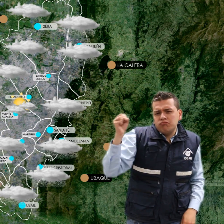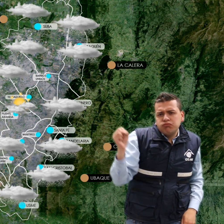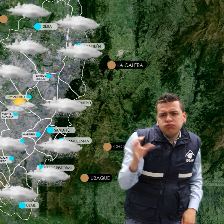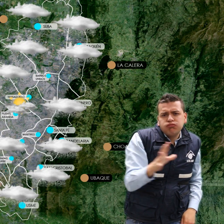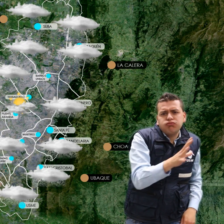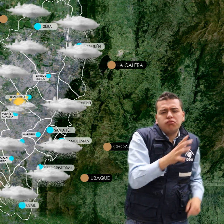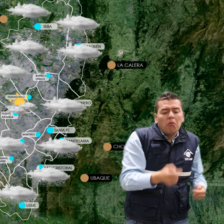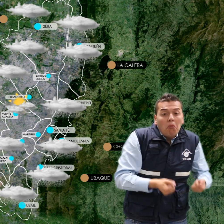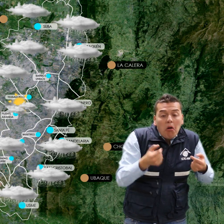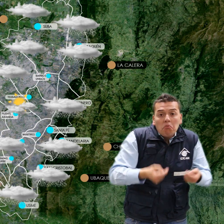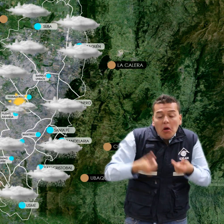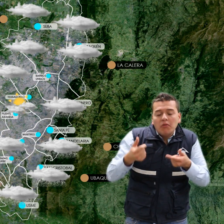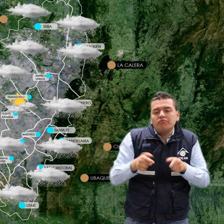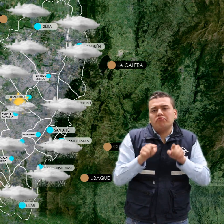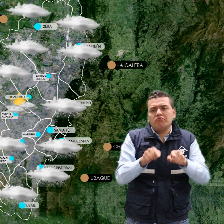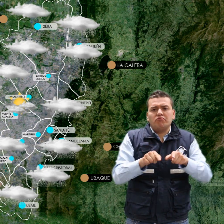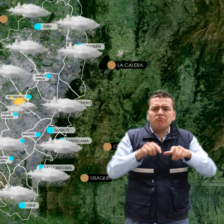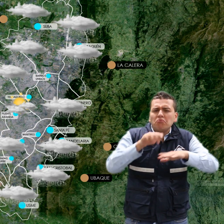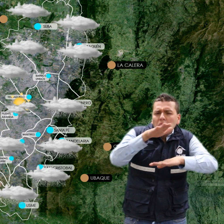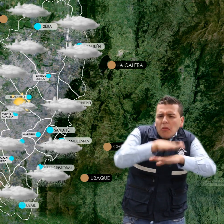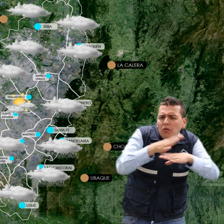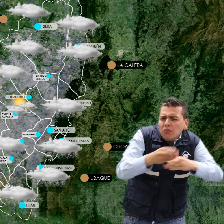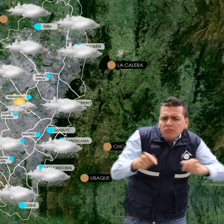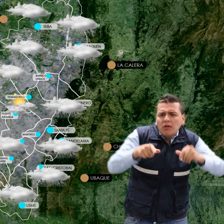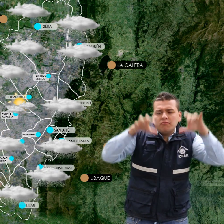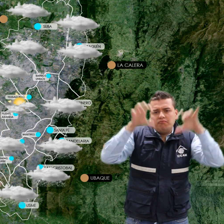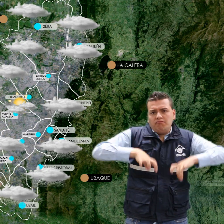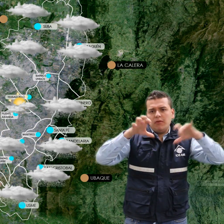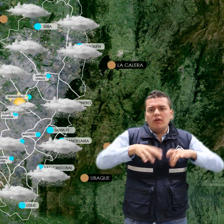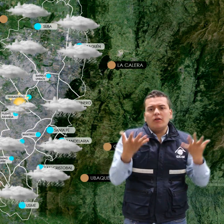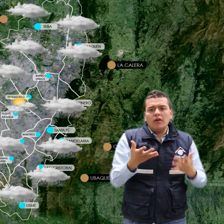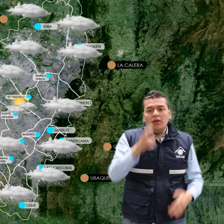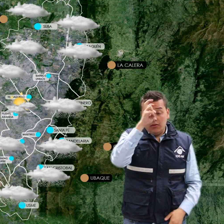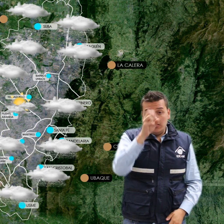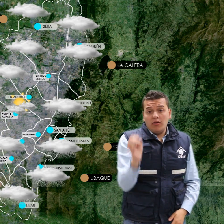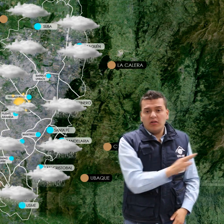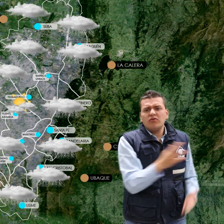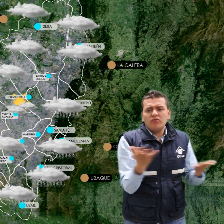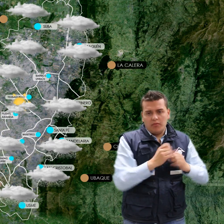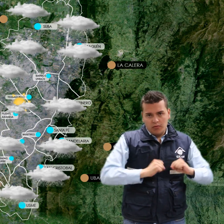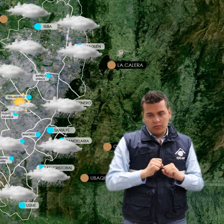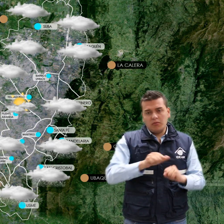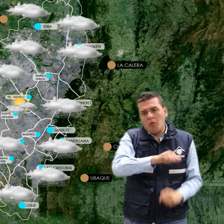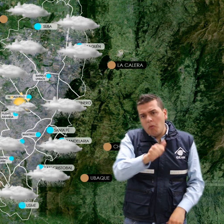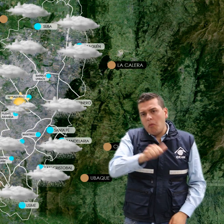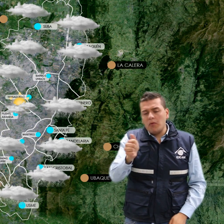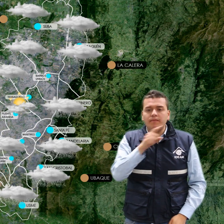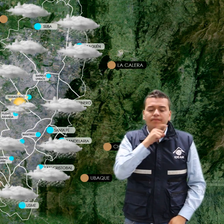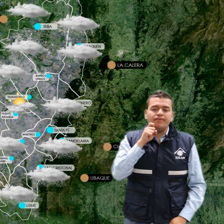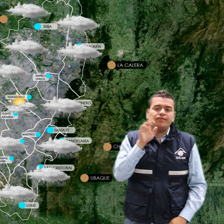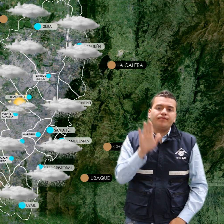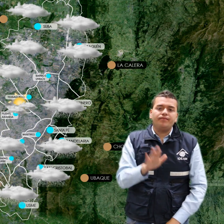tarde, se prevé condiciones de lluvia en gran parte del norte y oriente de la ciudad de Bogotá. El resto, condiciones